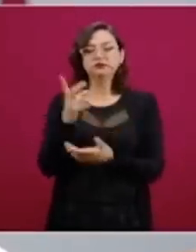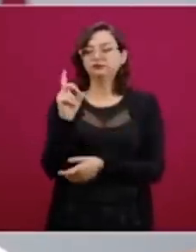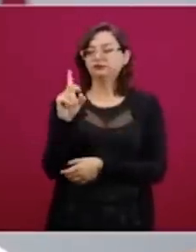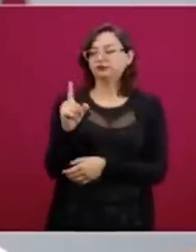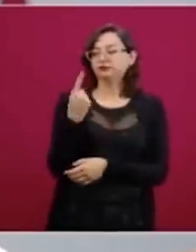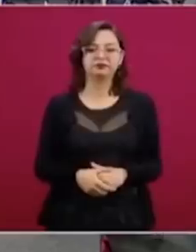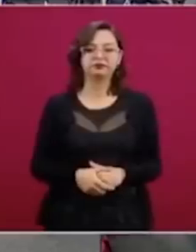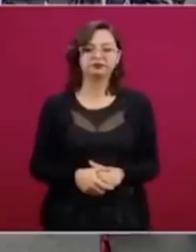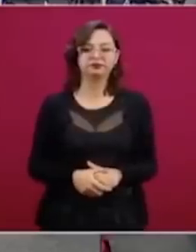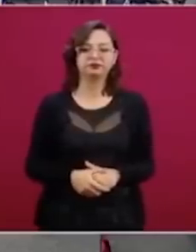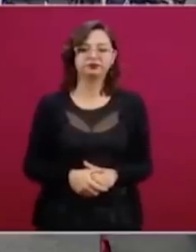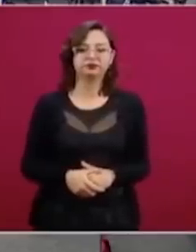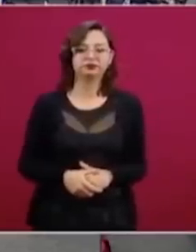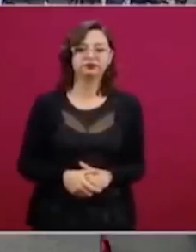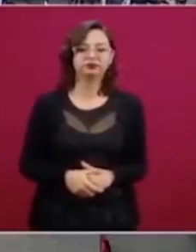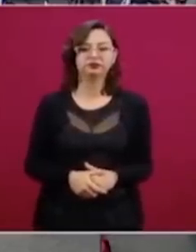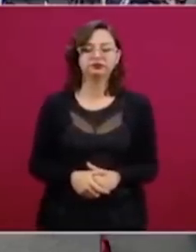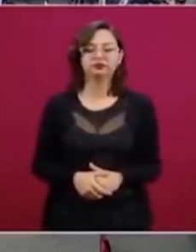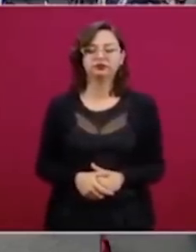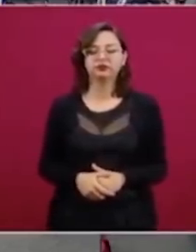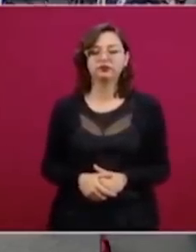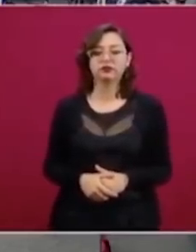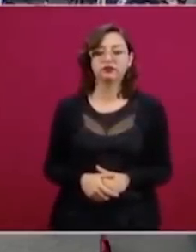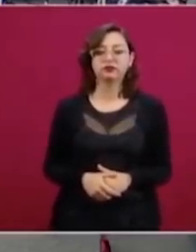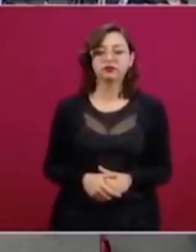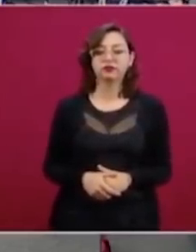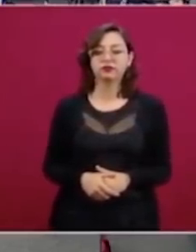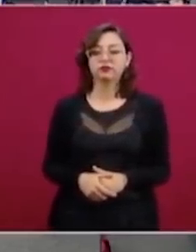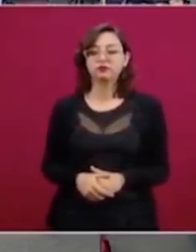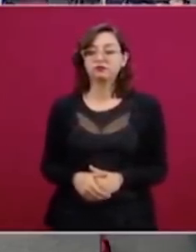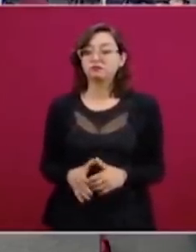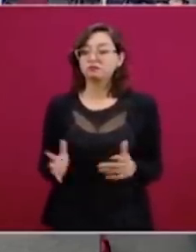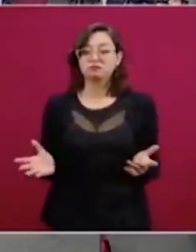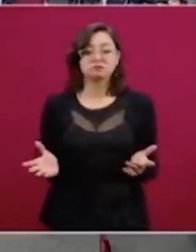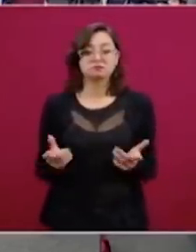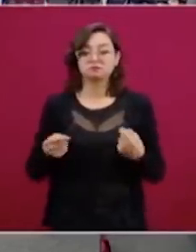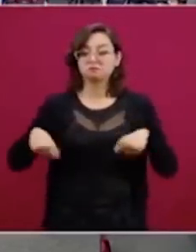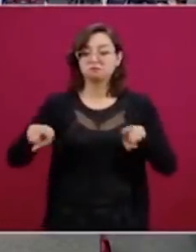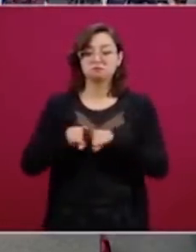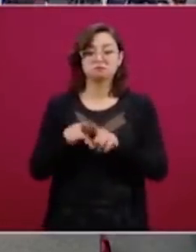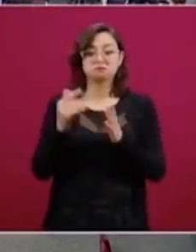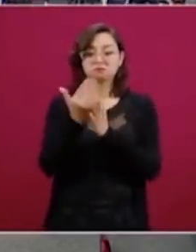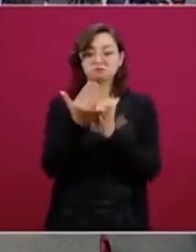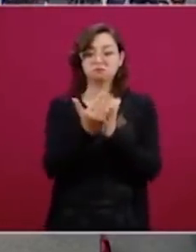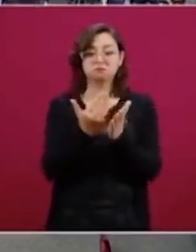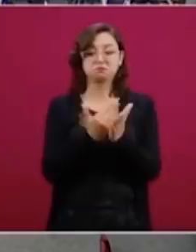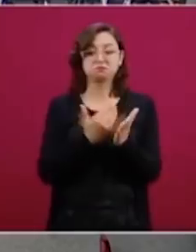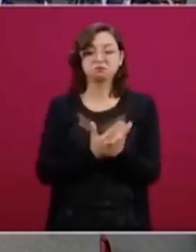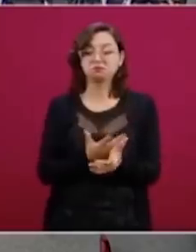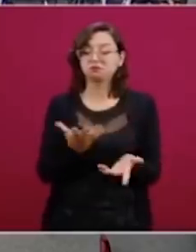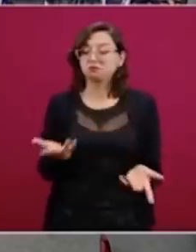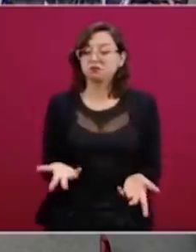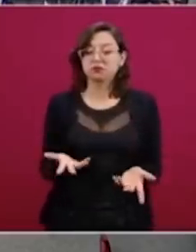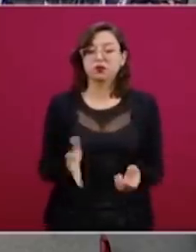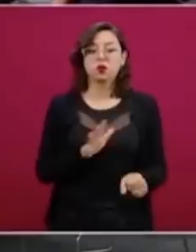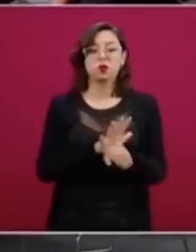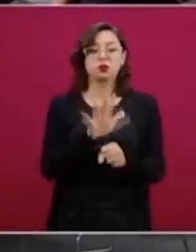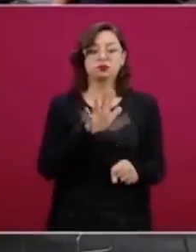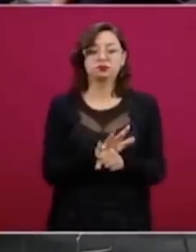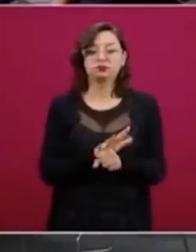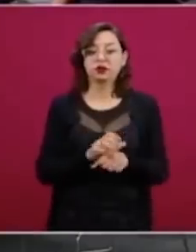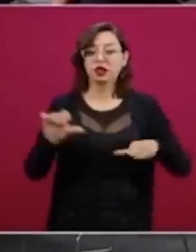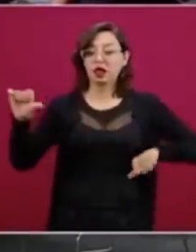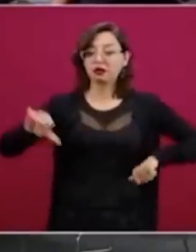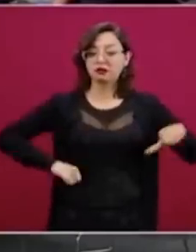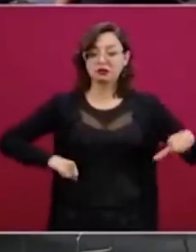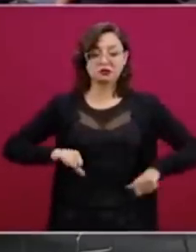31 de marzo, los mecanismos son los que están dispuestos y es la suspensión temporal de toda actividad